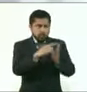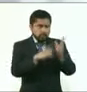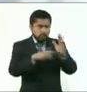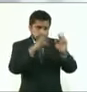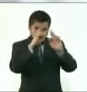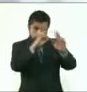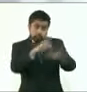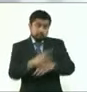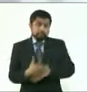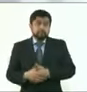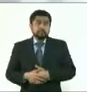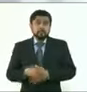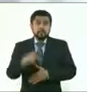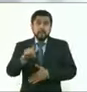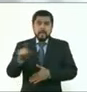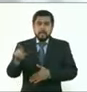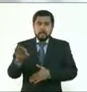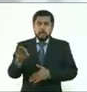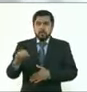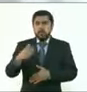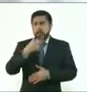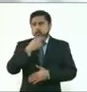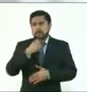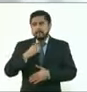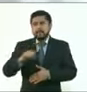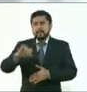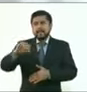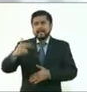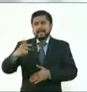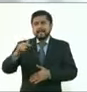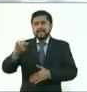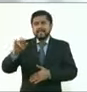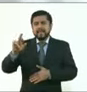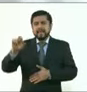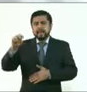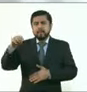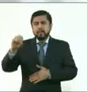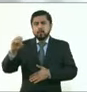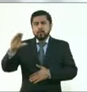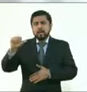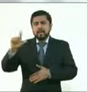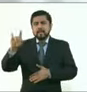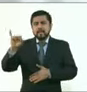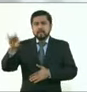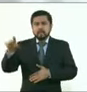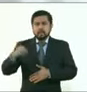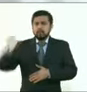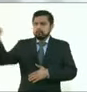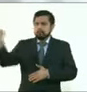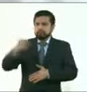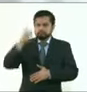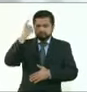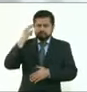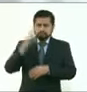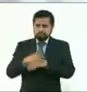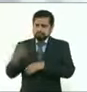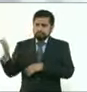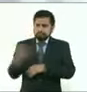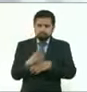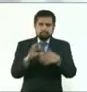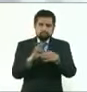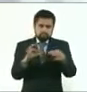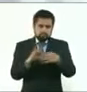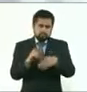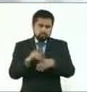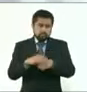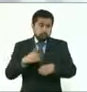que el ingeniero Guillermo Calderón nos explique en particular este tema, que no tengo el conocimiento exactamente de qué ocurrió